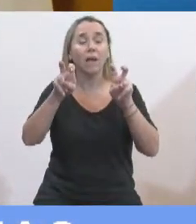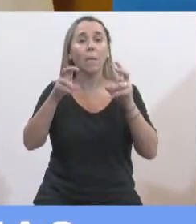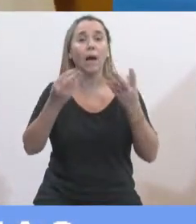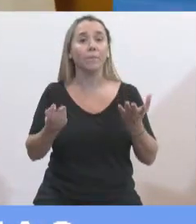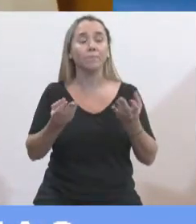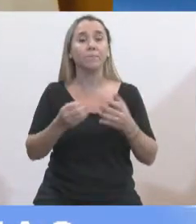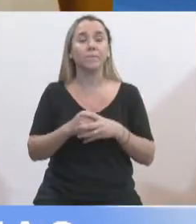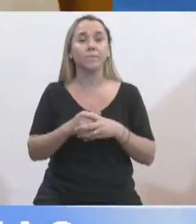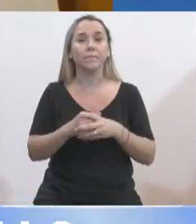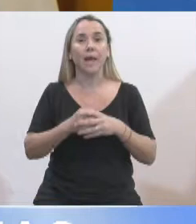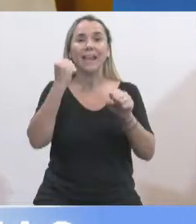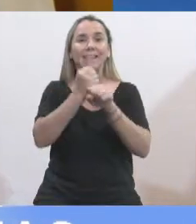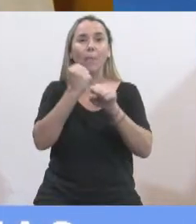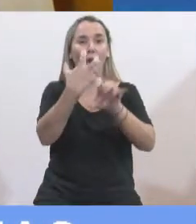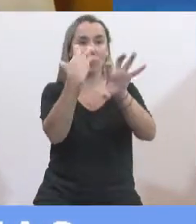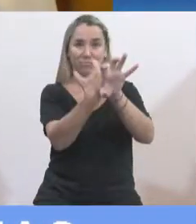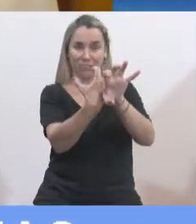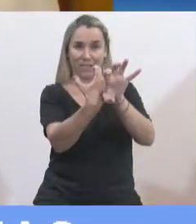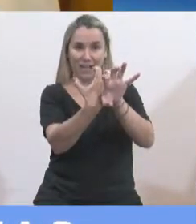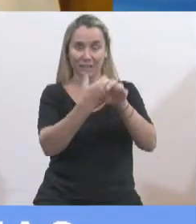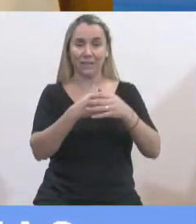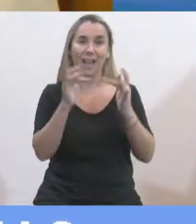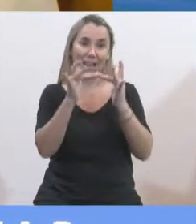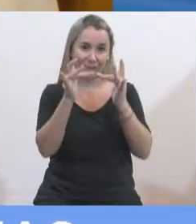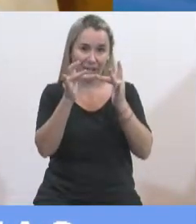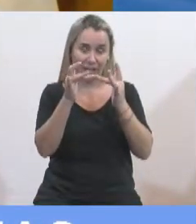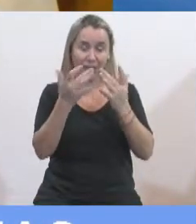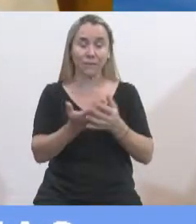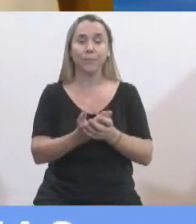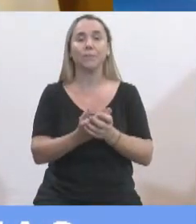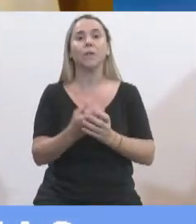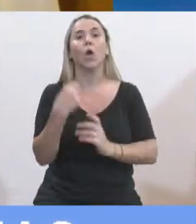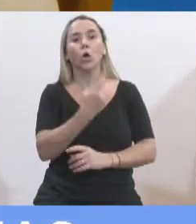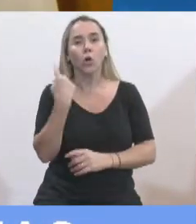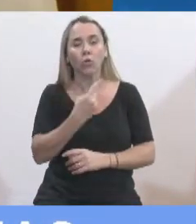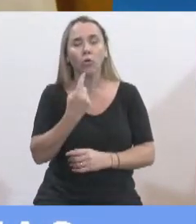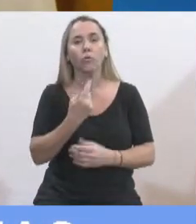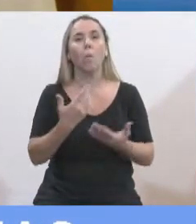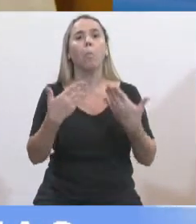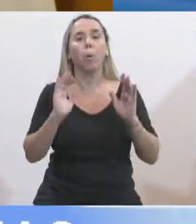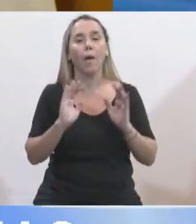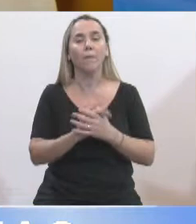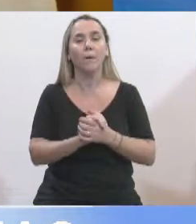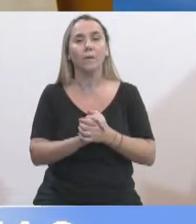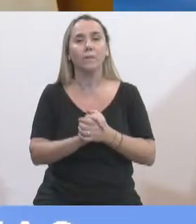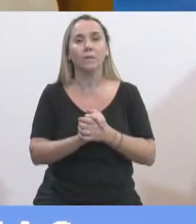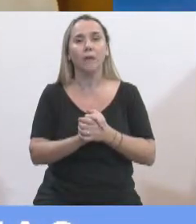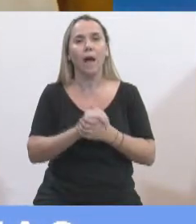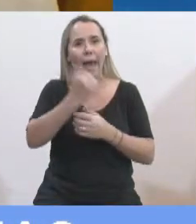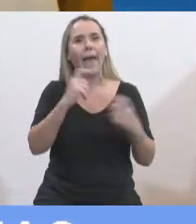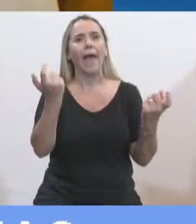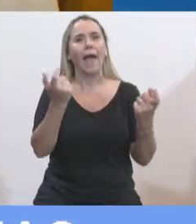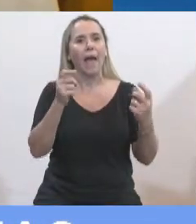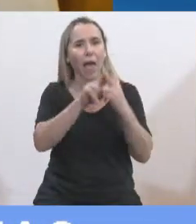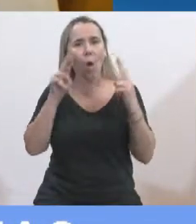remoto y virtual, como se dice, hemos tenido la oportunidad de realizar encuentros